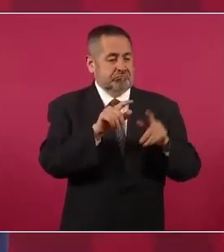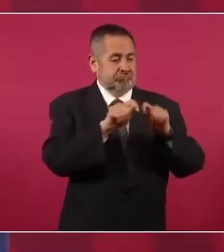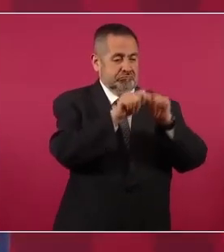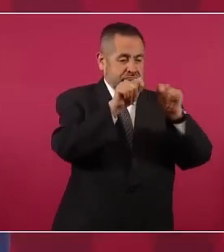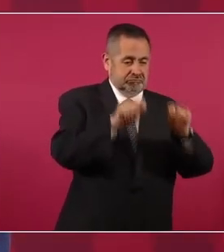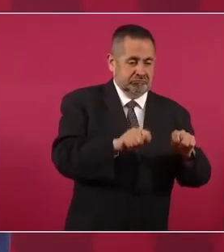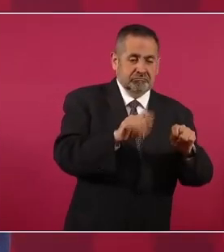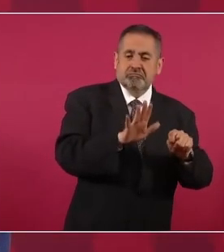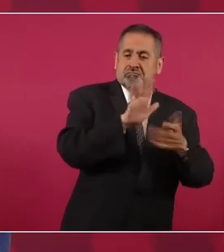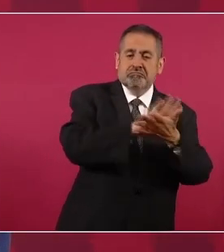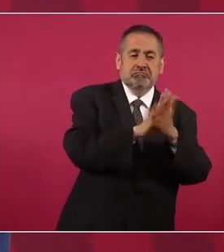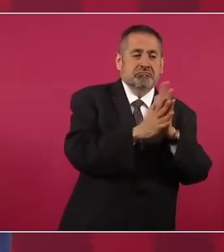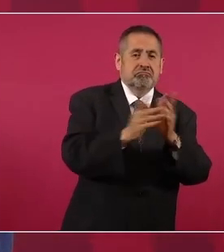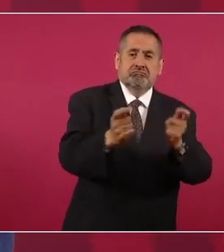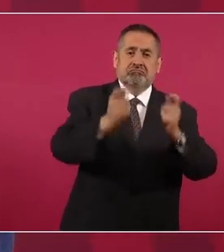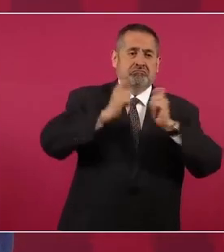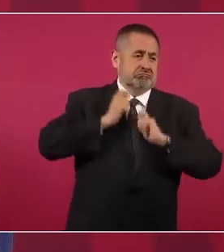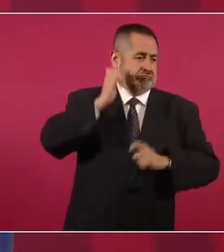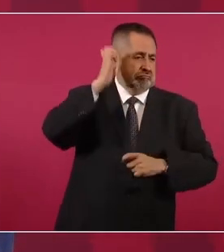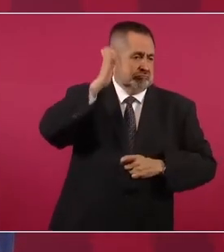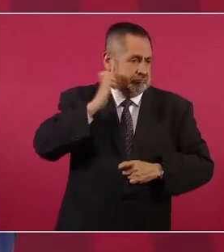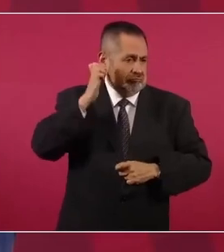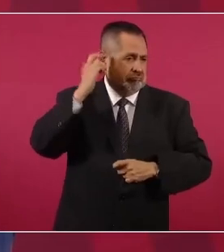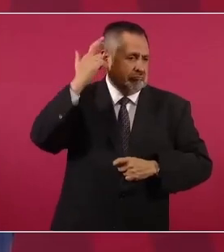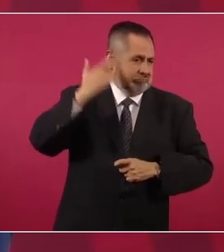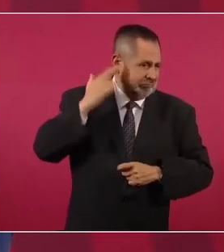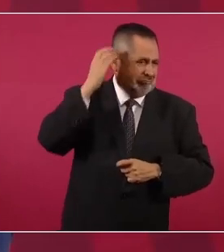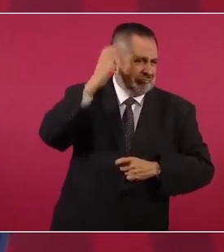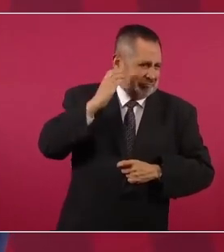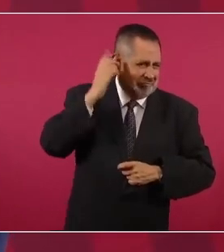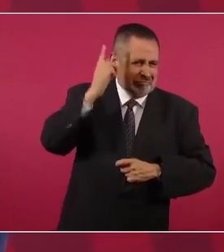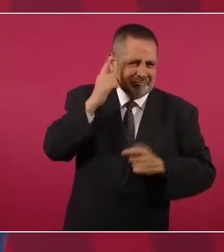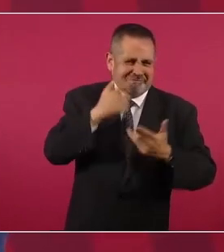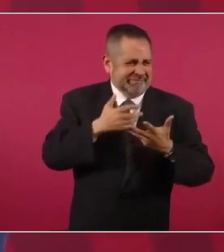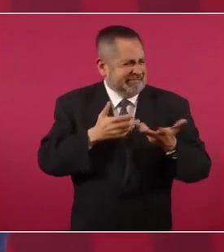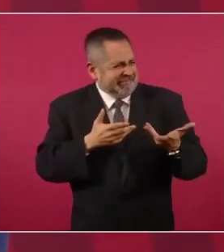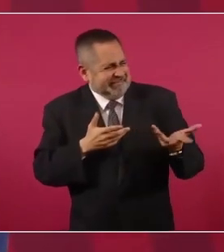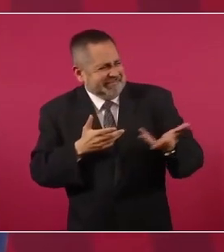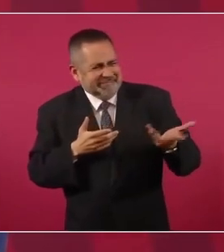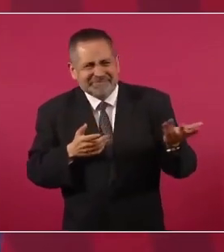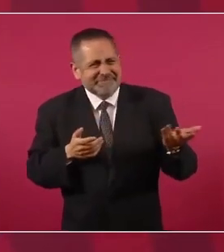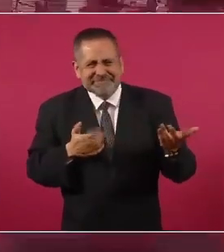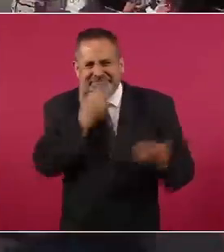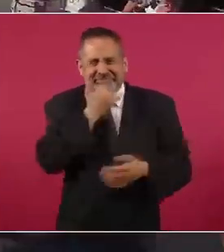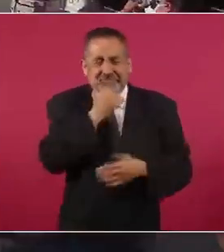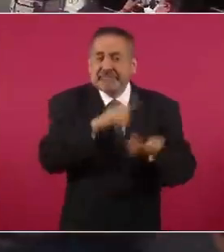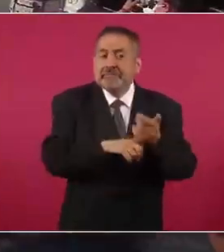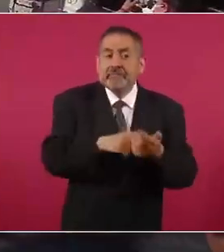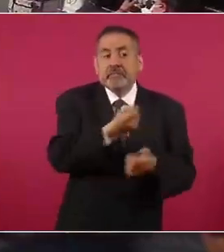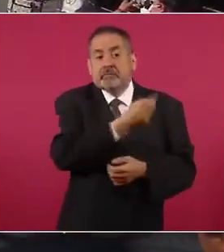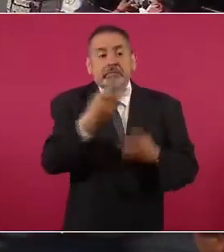ya hay gente que tiene doctorado, bueno,